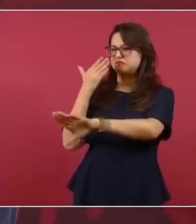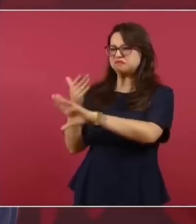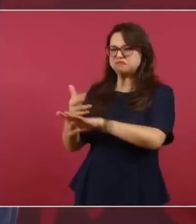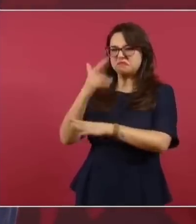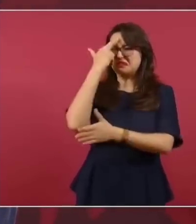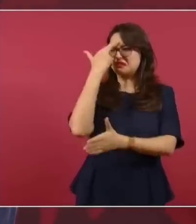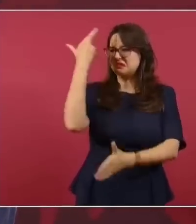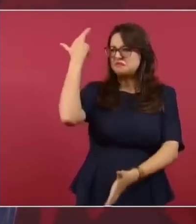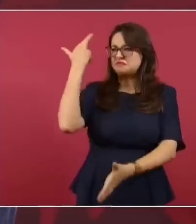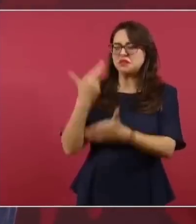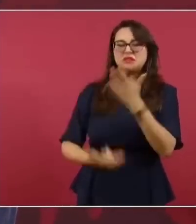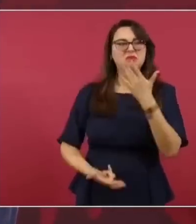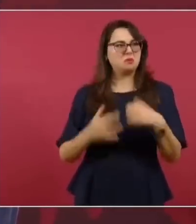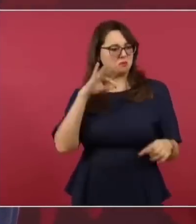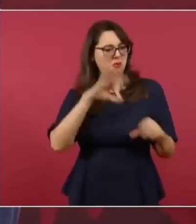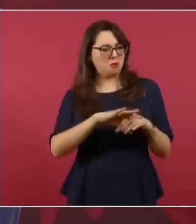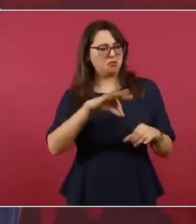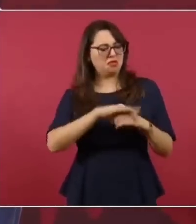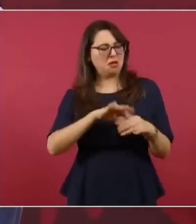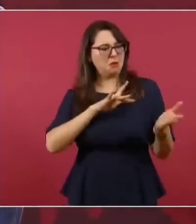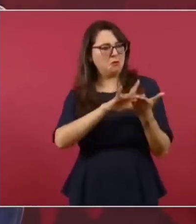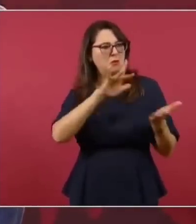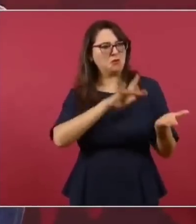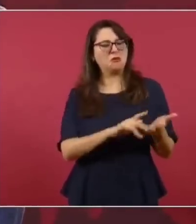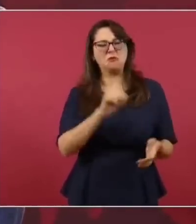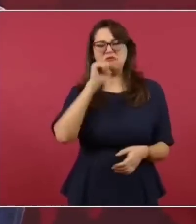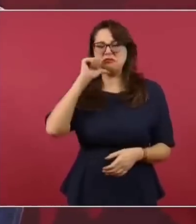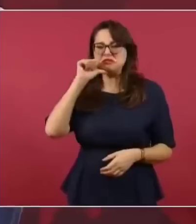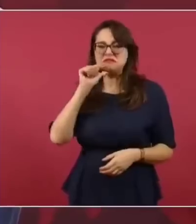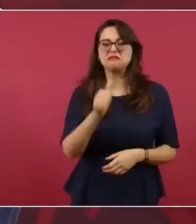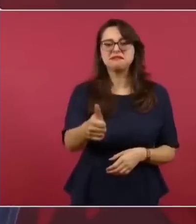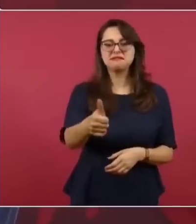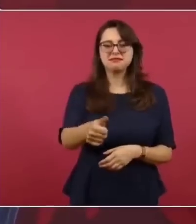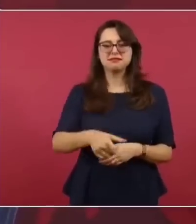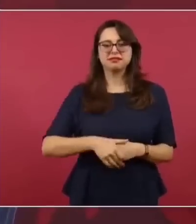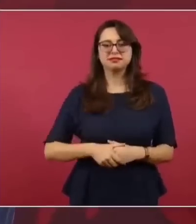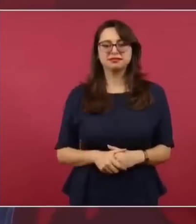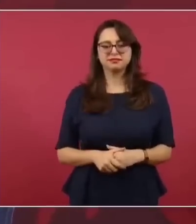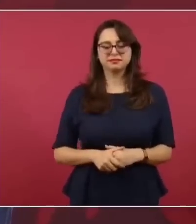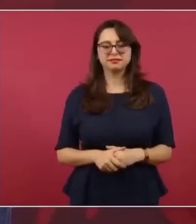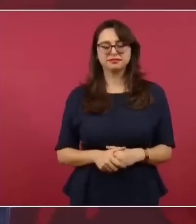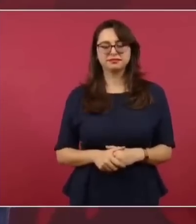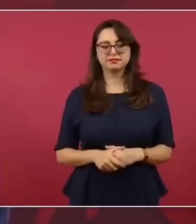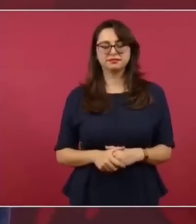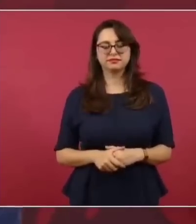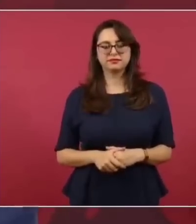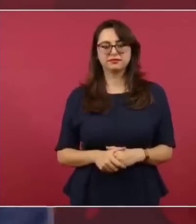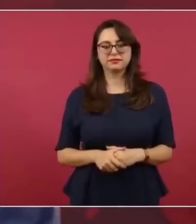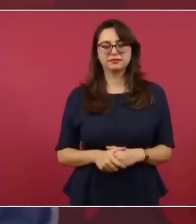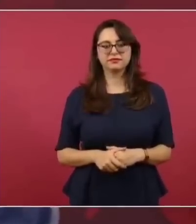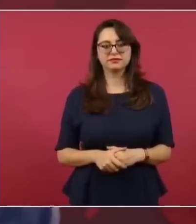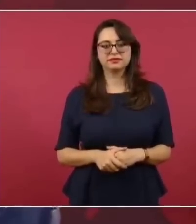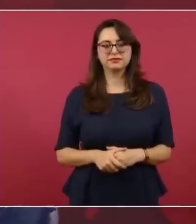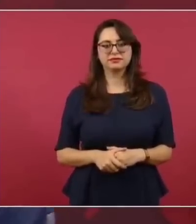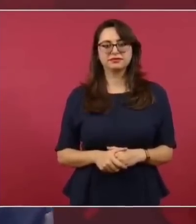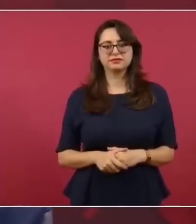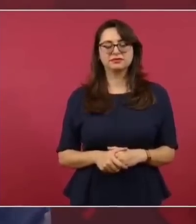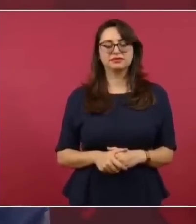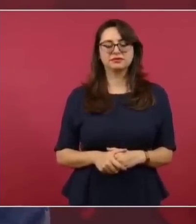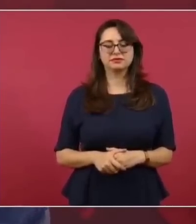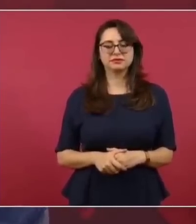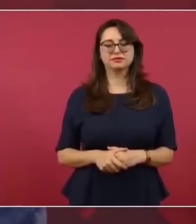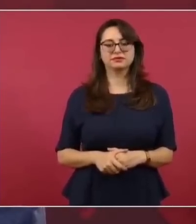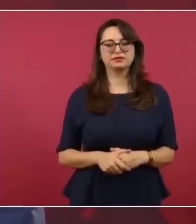porque el migrante, como